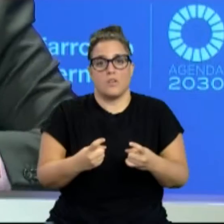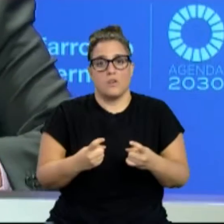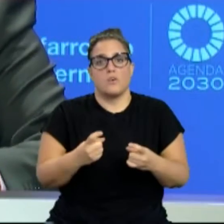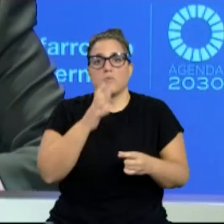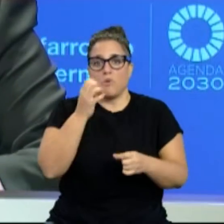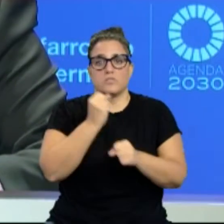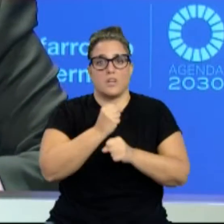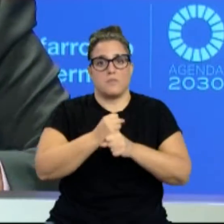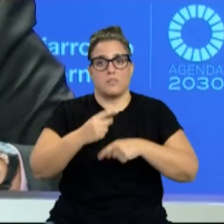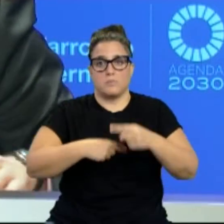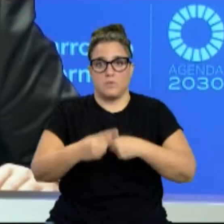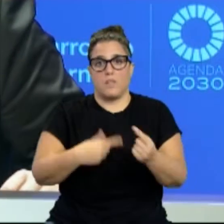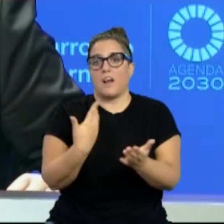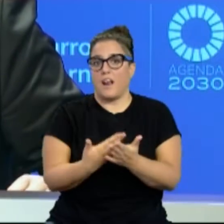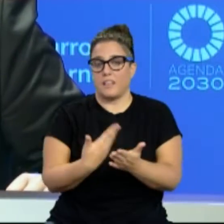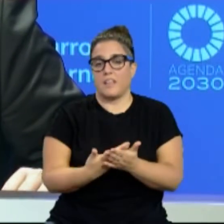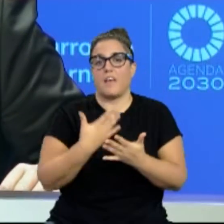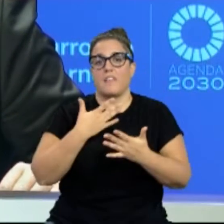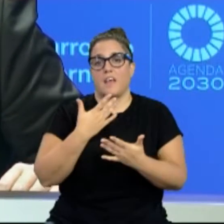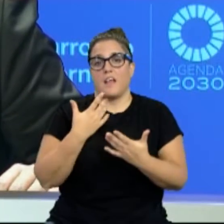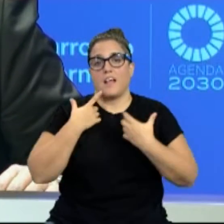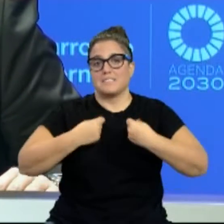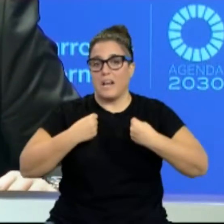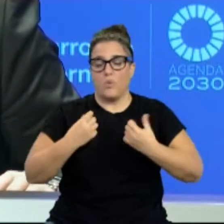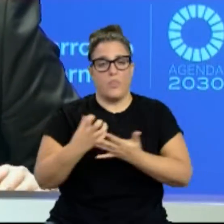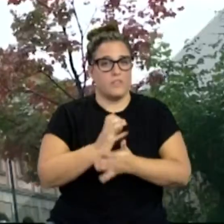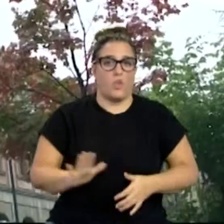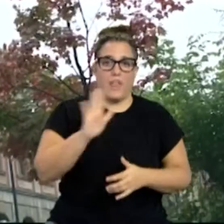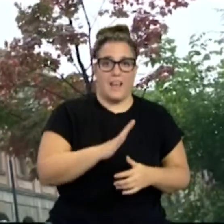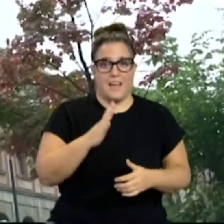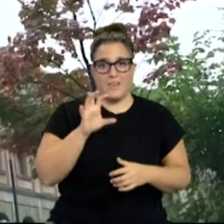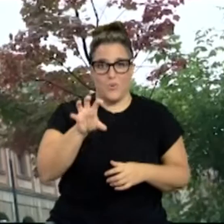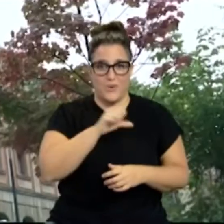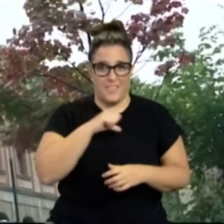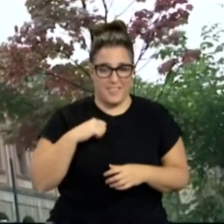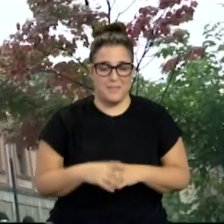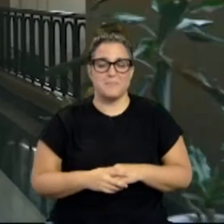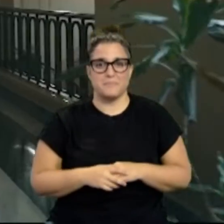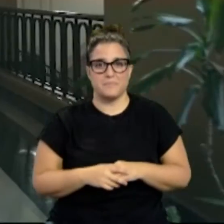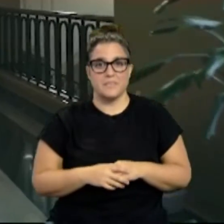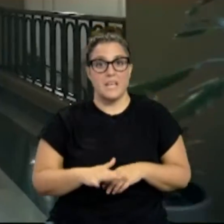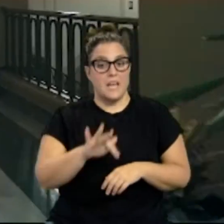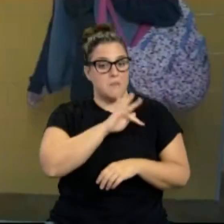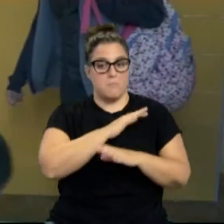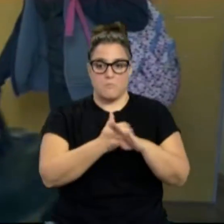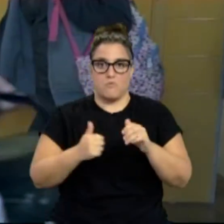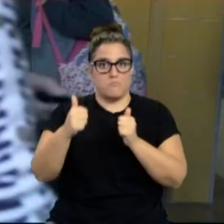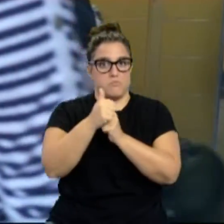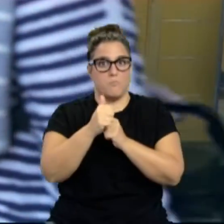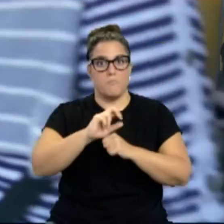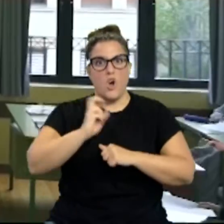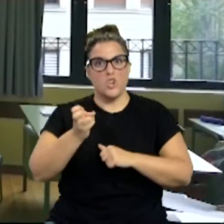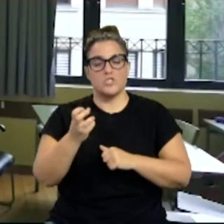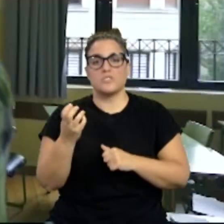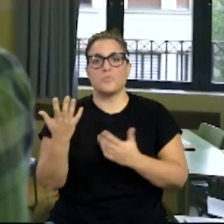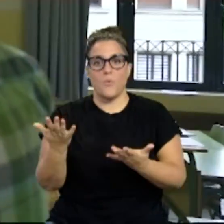habitual, que es el garante de la salud de toda nuestra comunidad. Los premiados se han impuesto a los otros finalistas, el Instituto Plaza